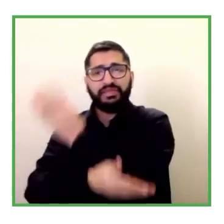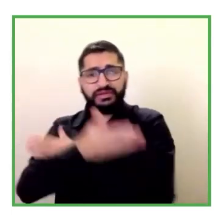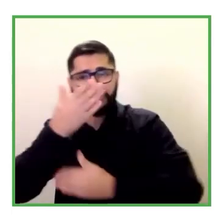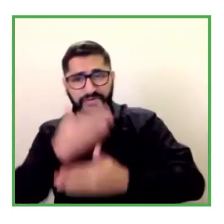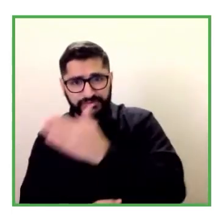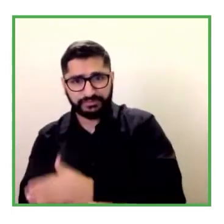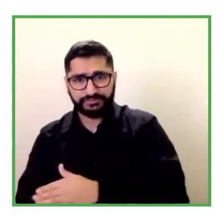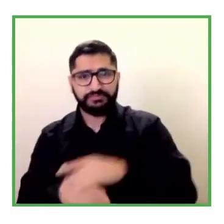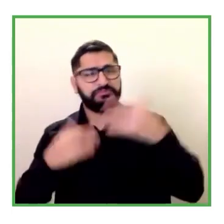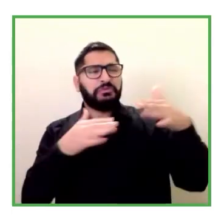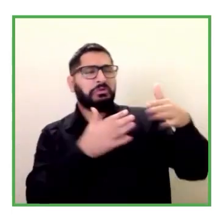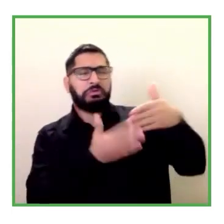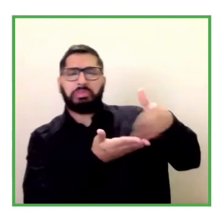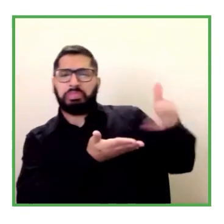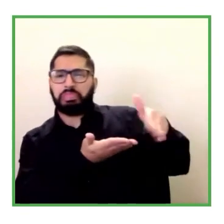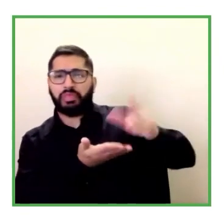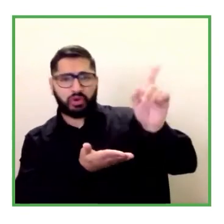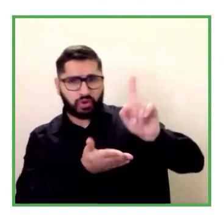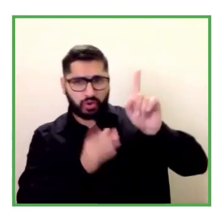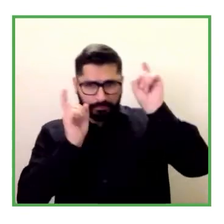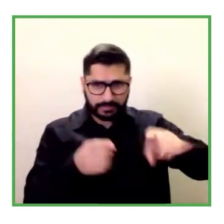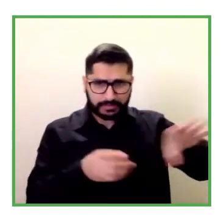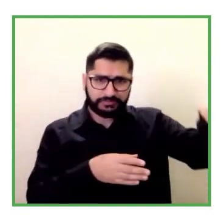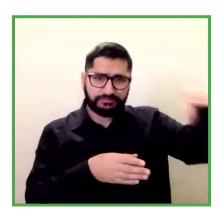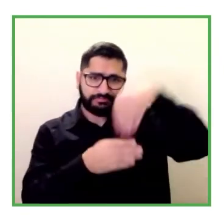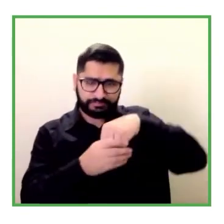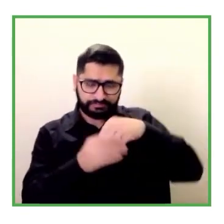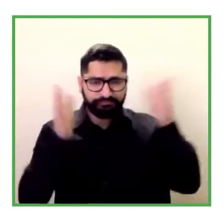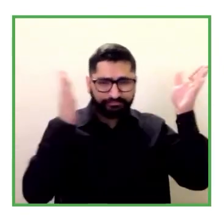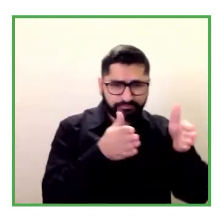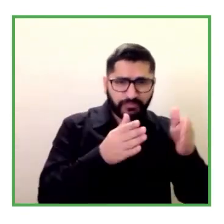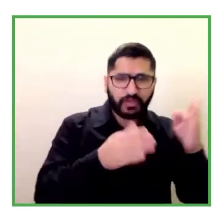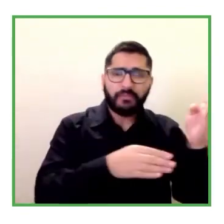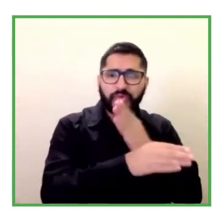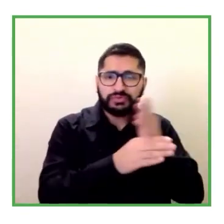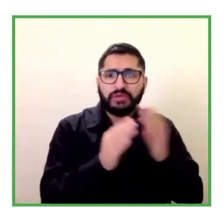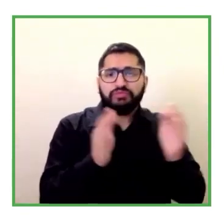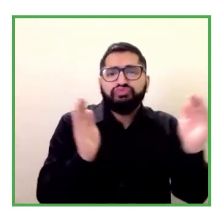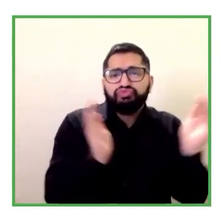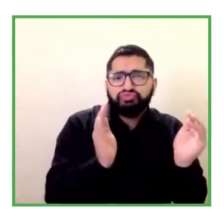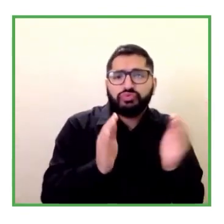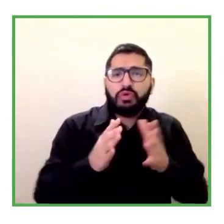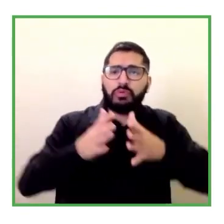empresas que tanto significan para el país y que tanto significan para el empleo